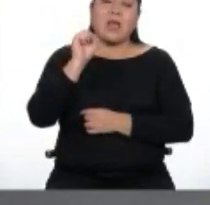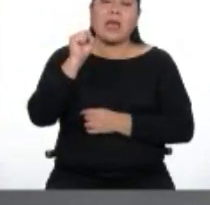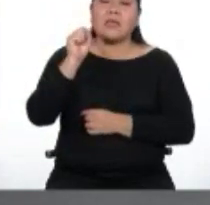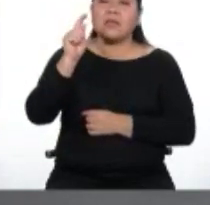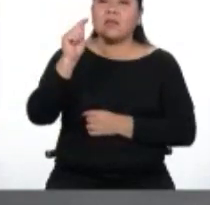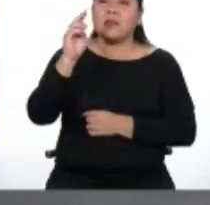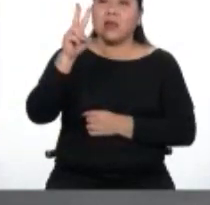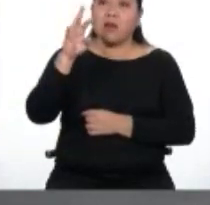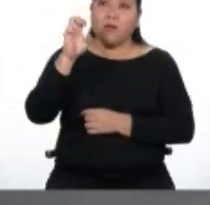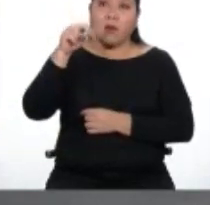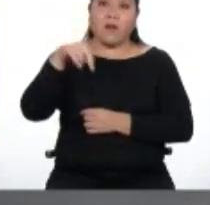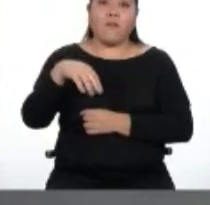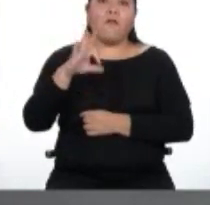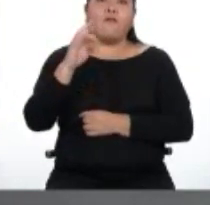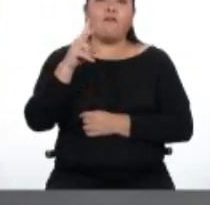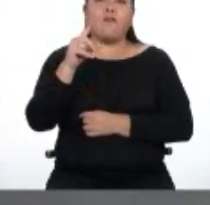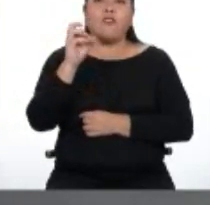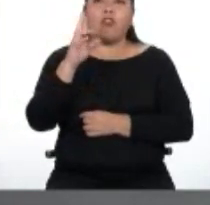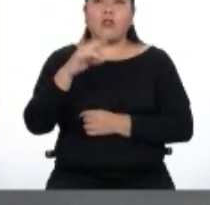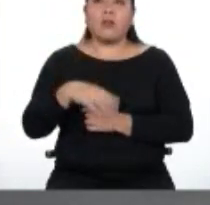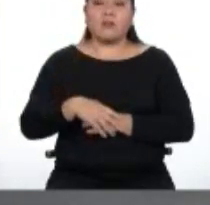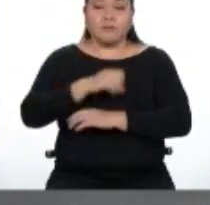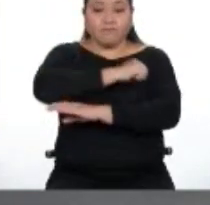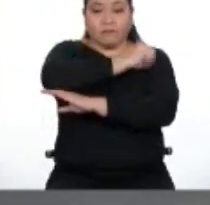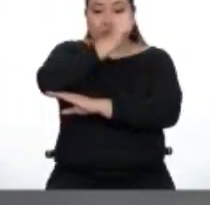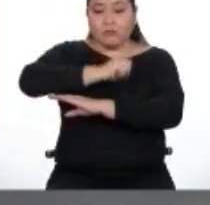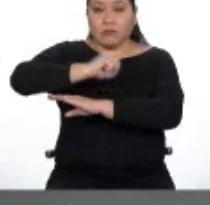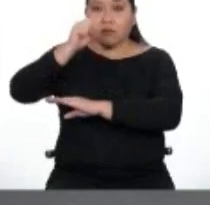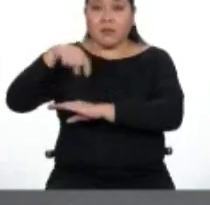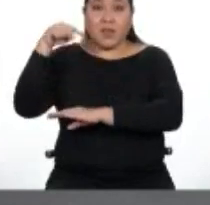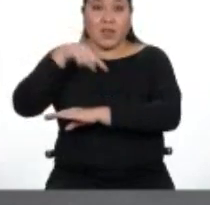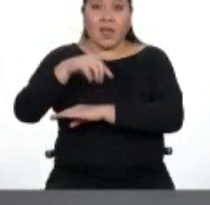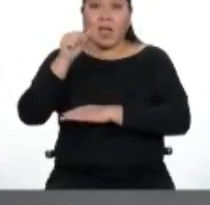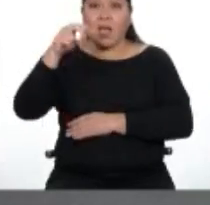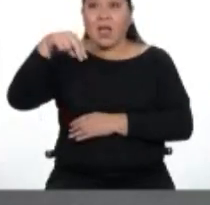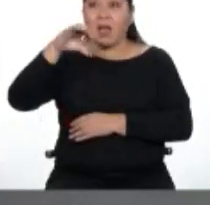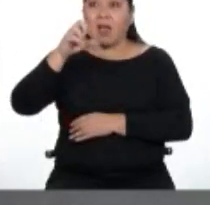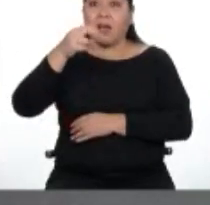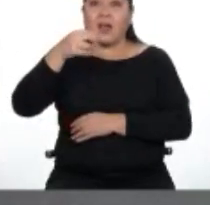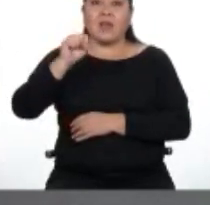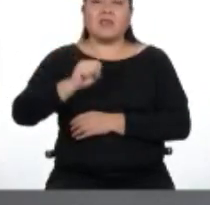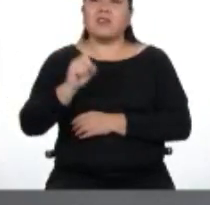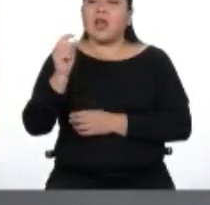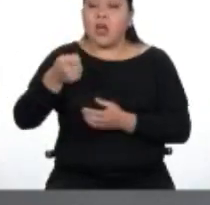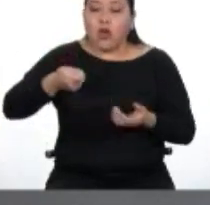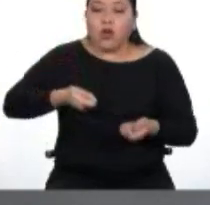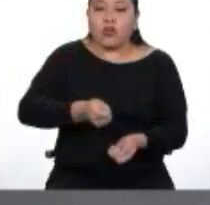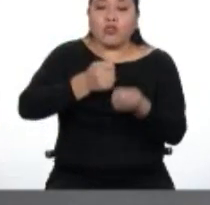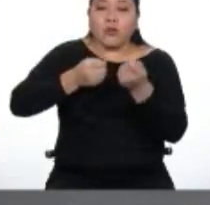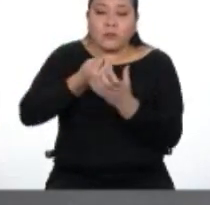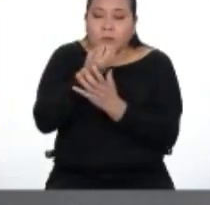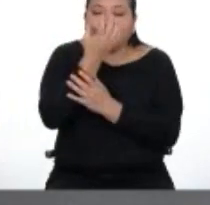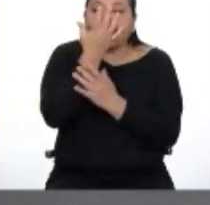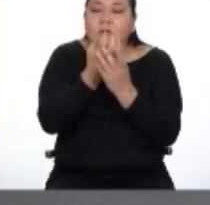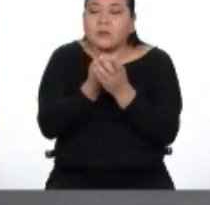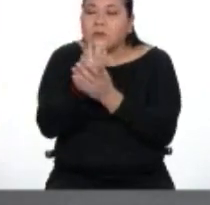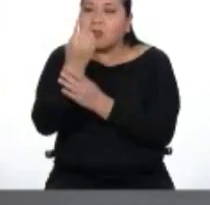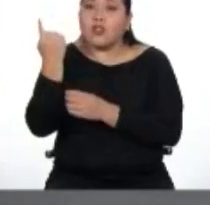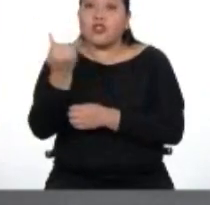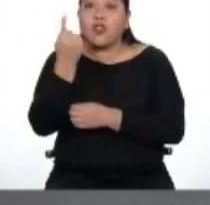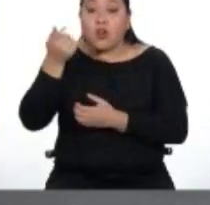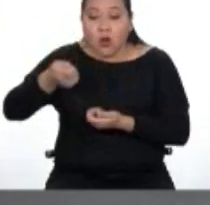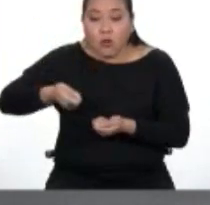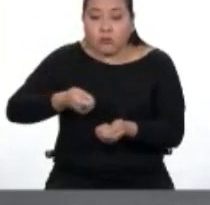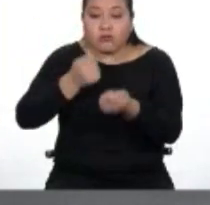su familia en el campo y vive en Ancash. Ahí cultivan, pero no cultivan alimentos, sino flores, exclusivamente